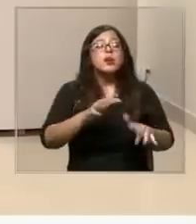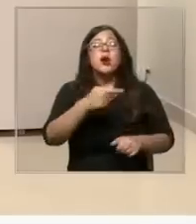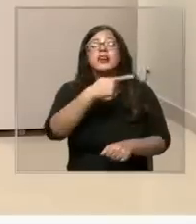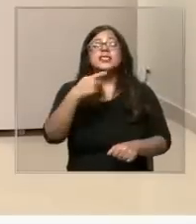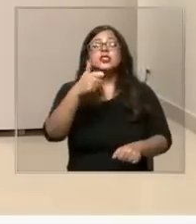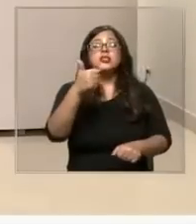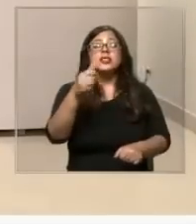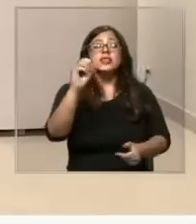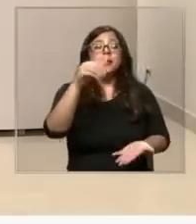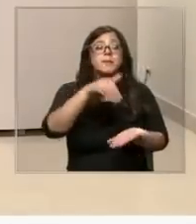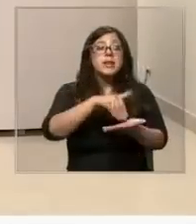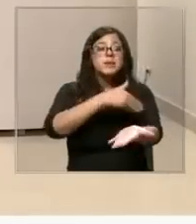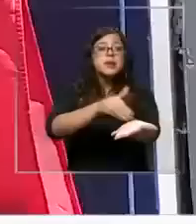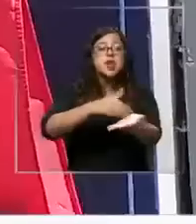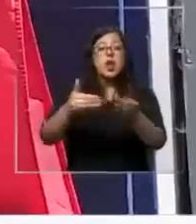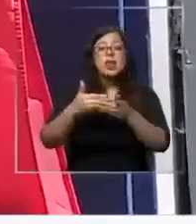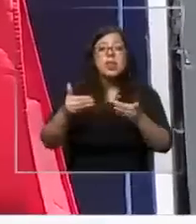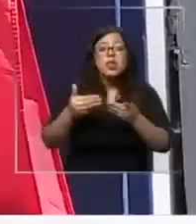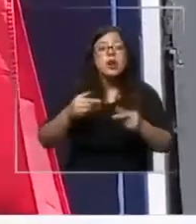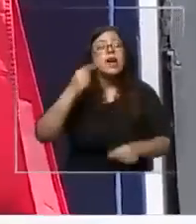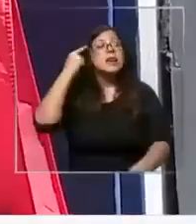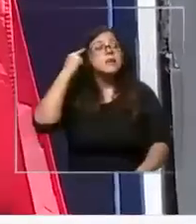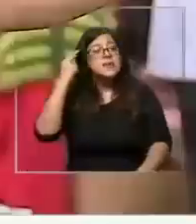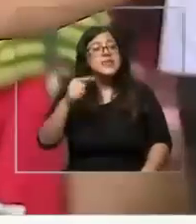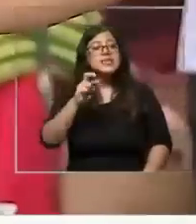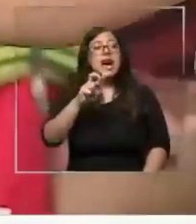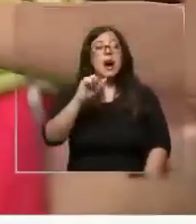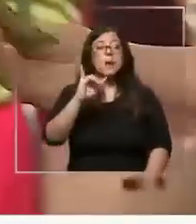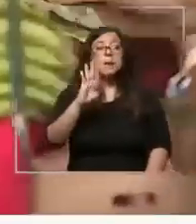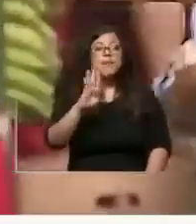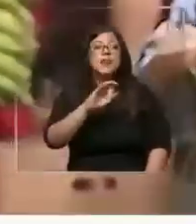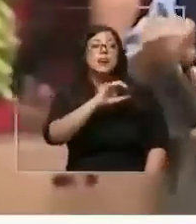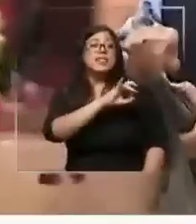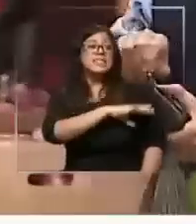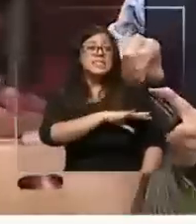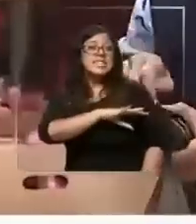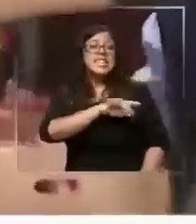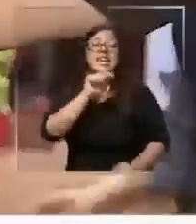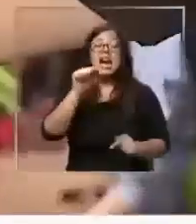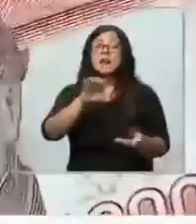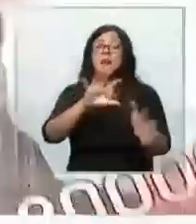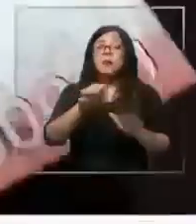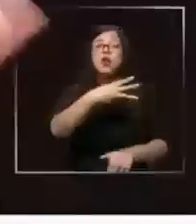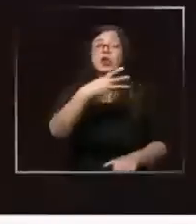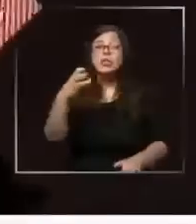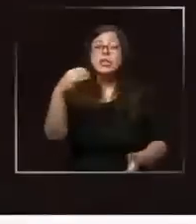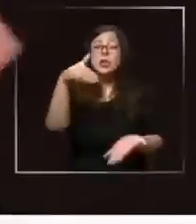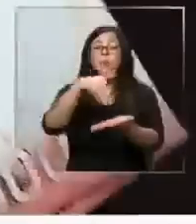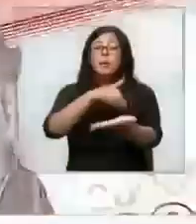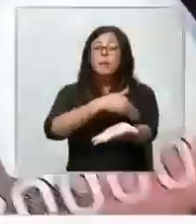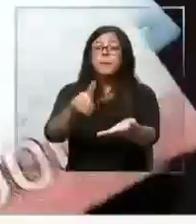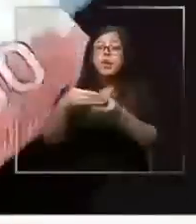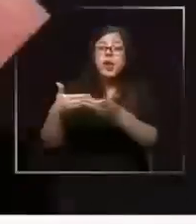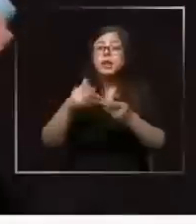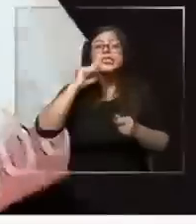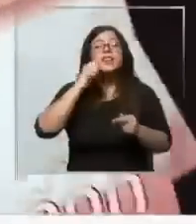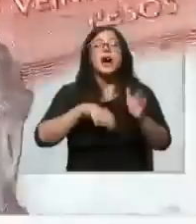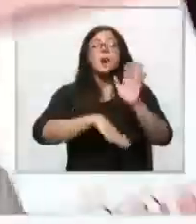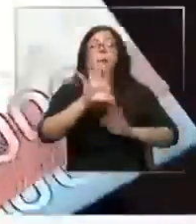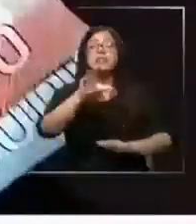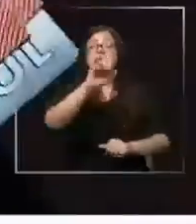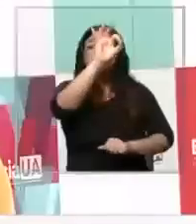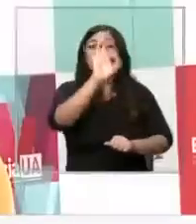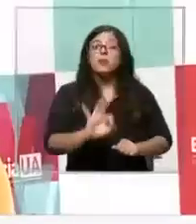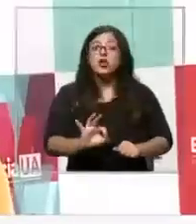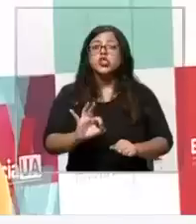de 160 mil millones de dólares. Pensemos que el PIB de Chile está en torno a 300 mil millones de dólares. Es decir, más del 50